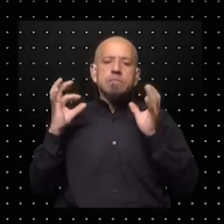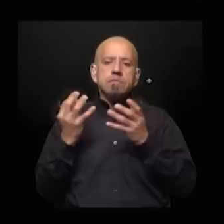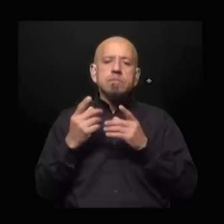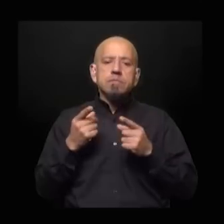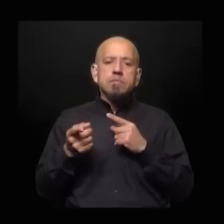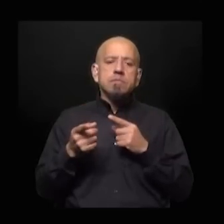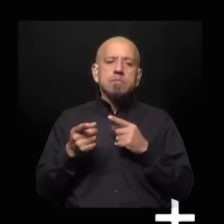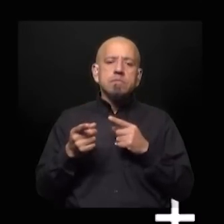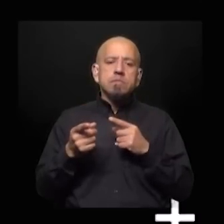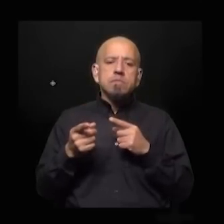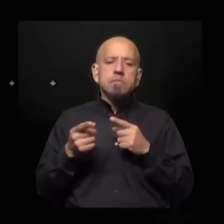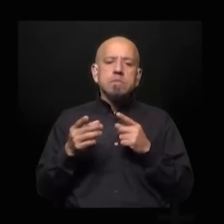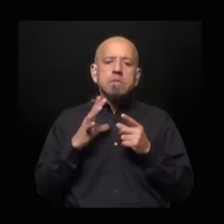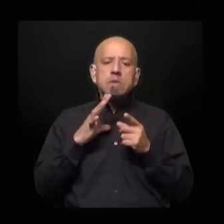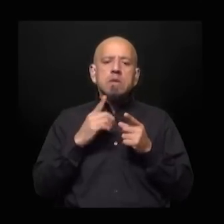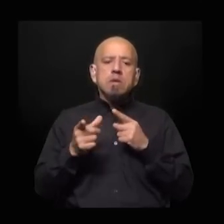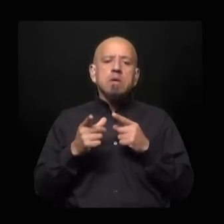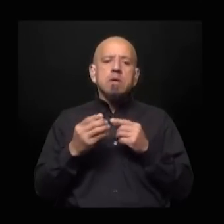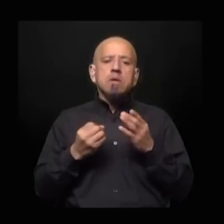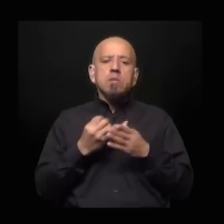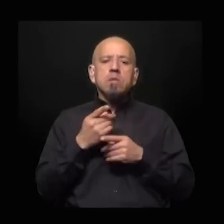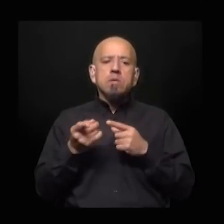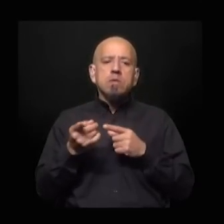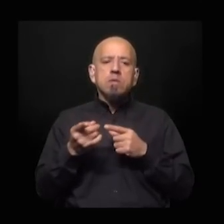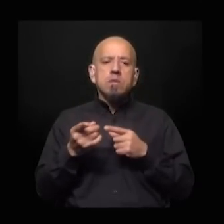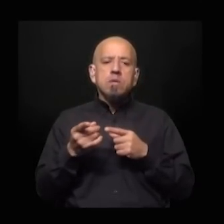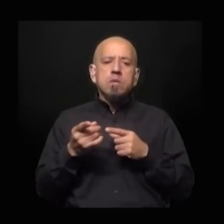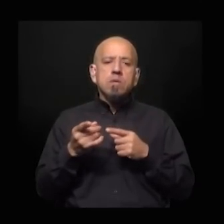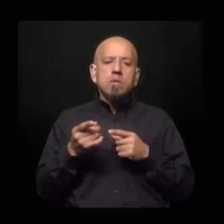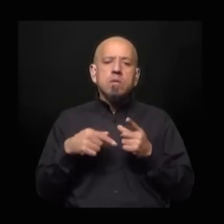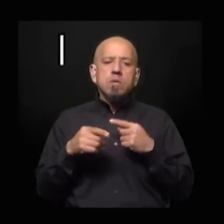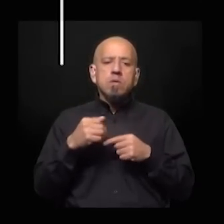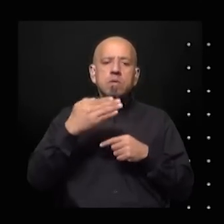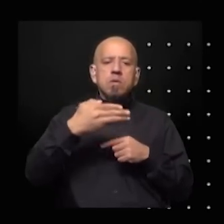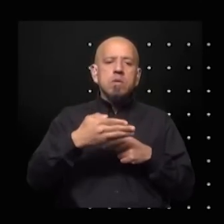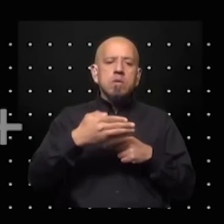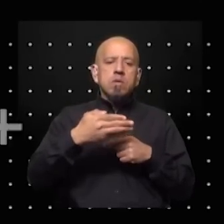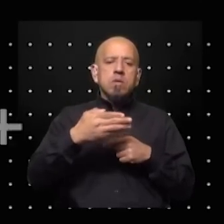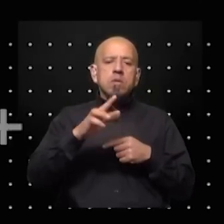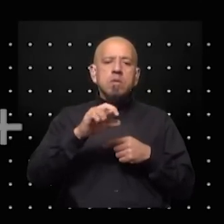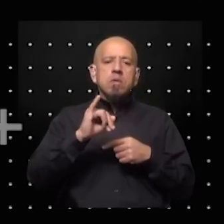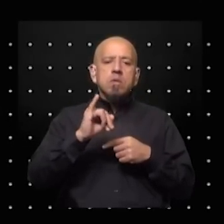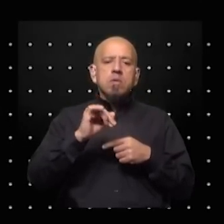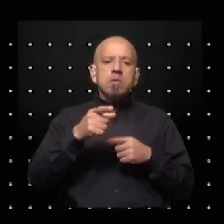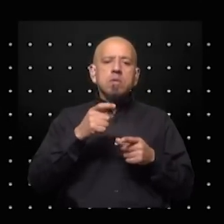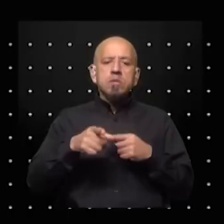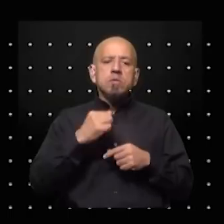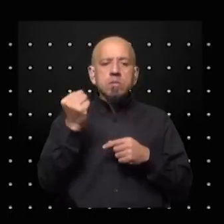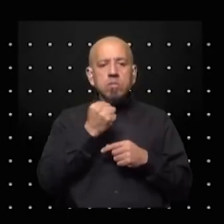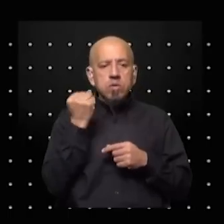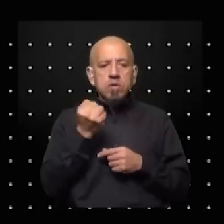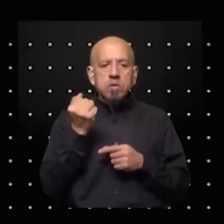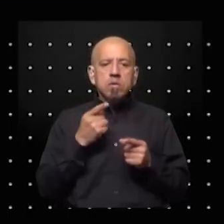en descomposición donde aparecen nuevos actores y los BRICS tienen que organizarse entre sí será importante